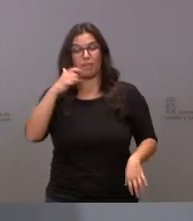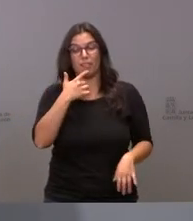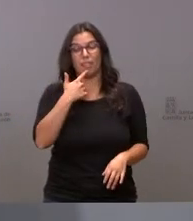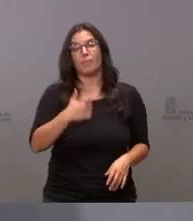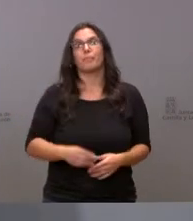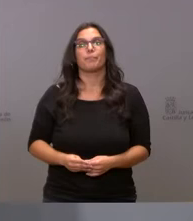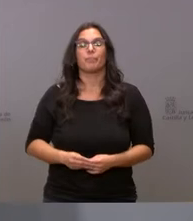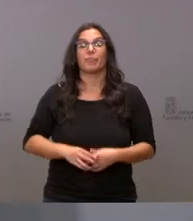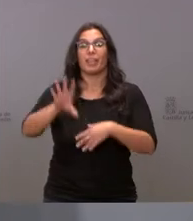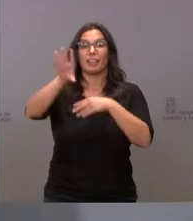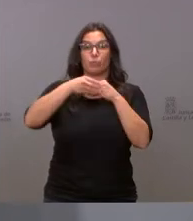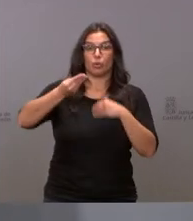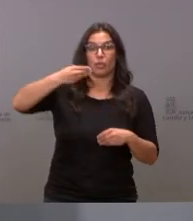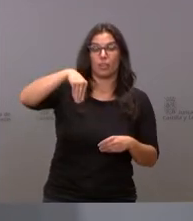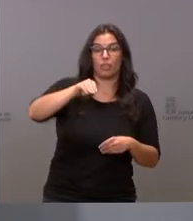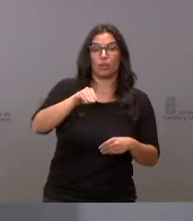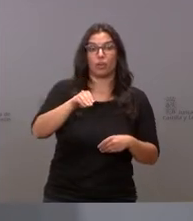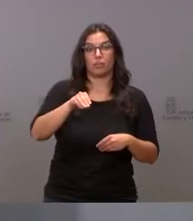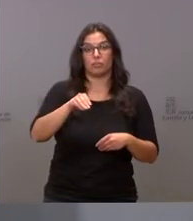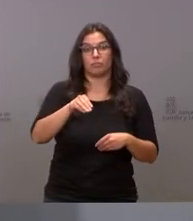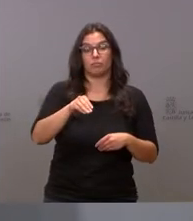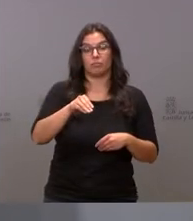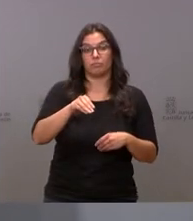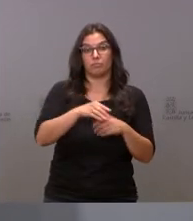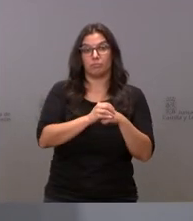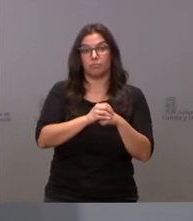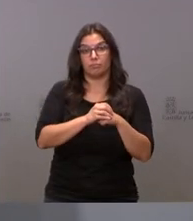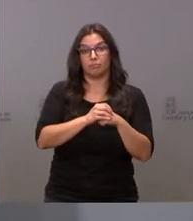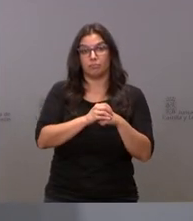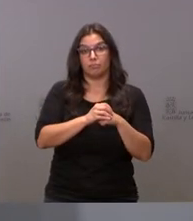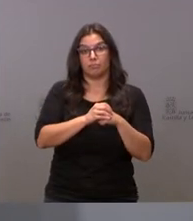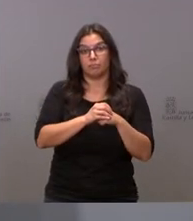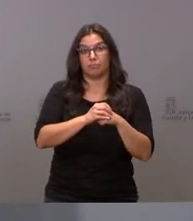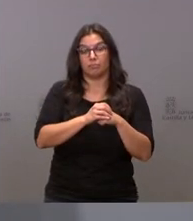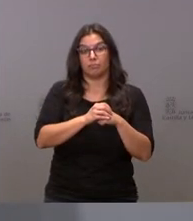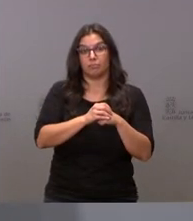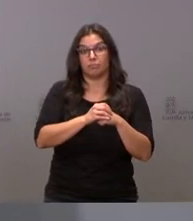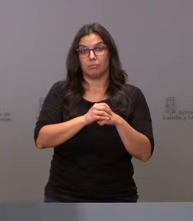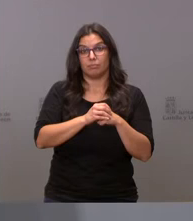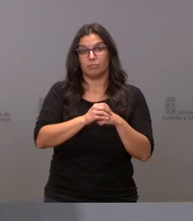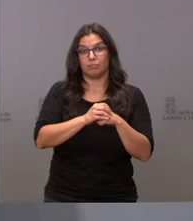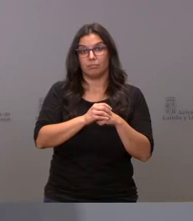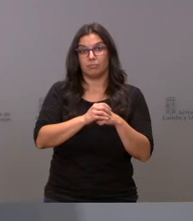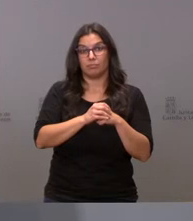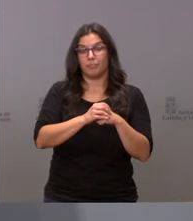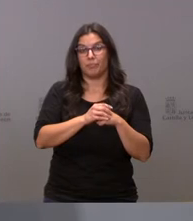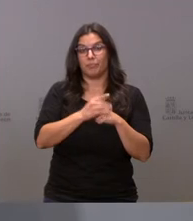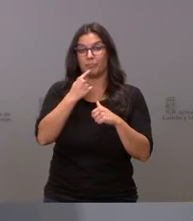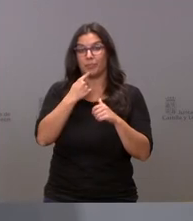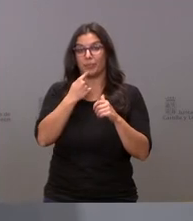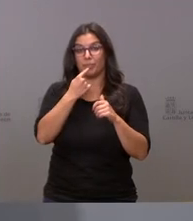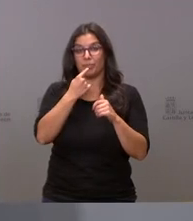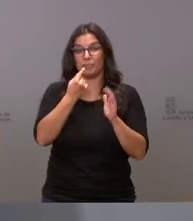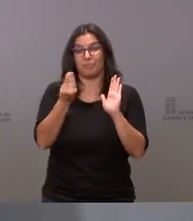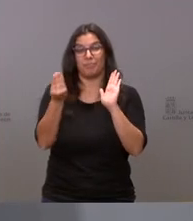en la disposición adicional centésimo décima quinta este texto que es dentro del marco establecido a nivel